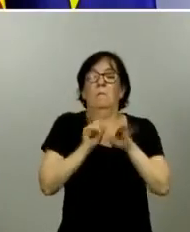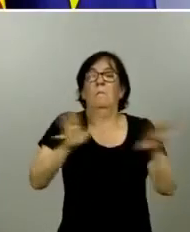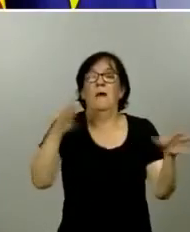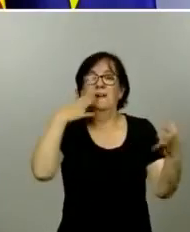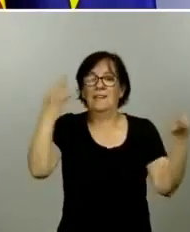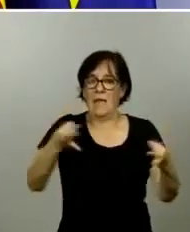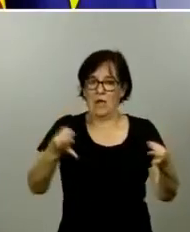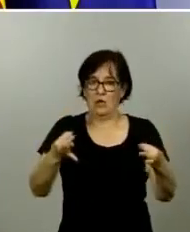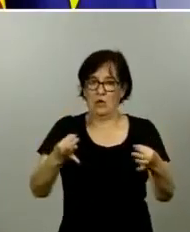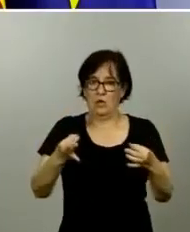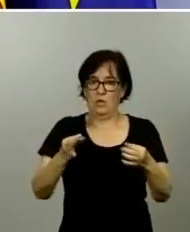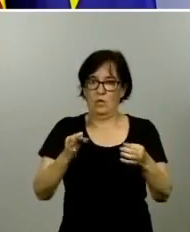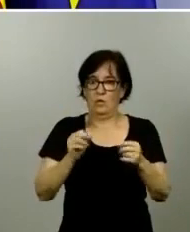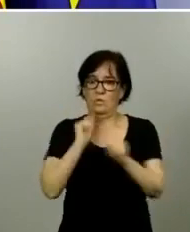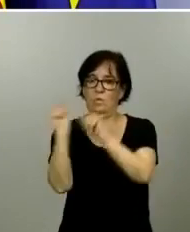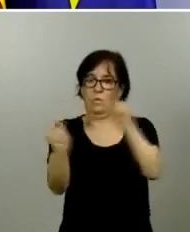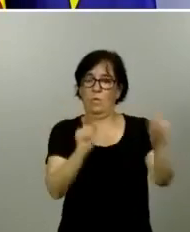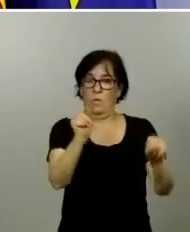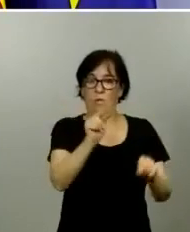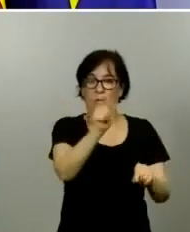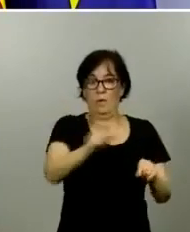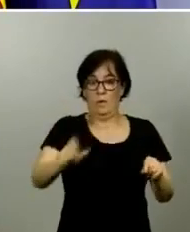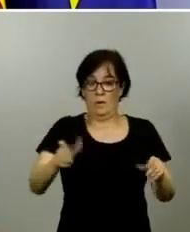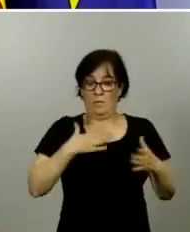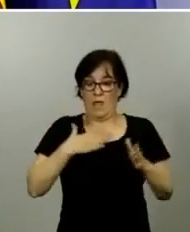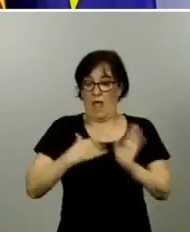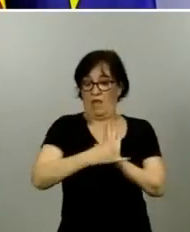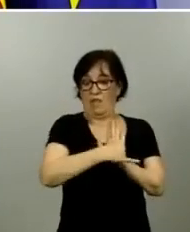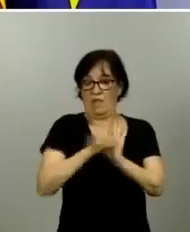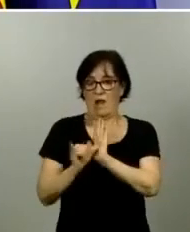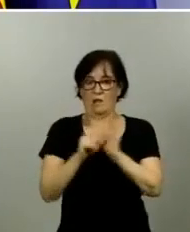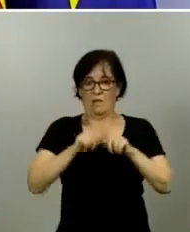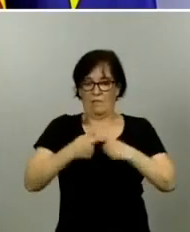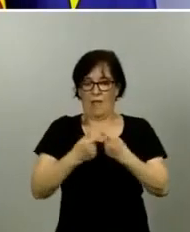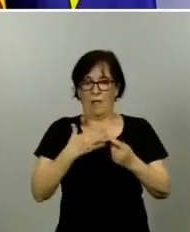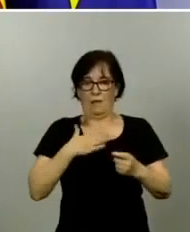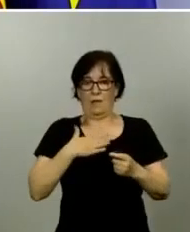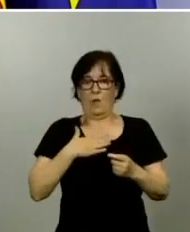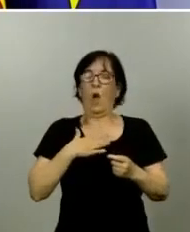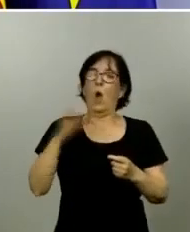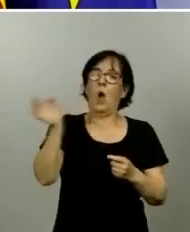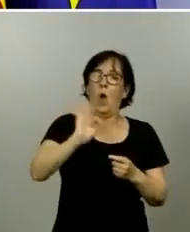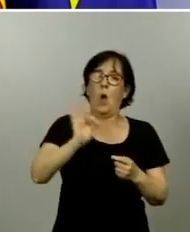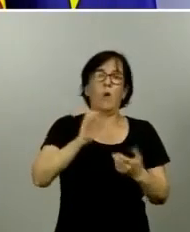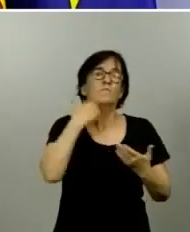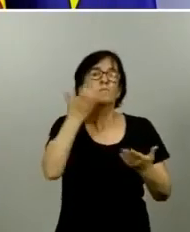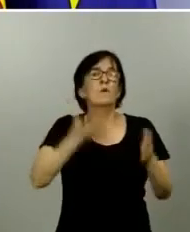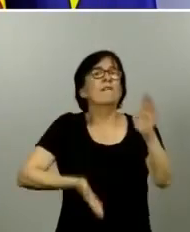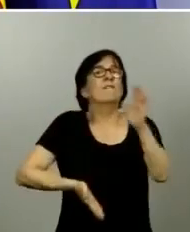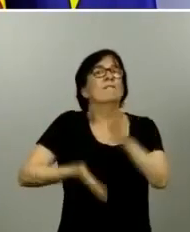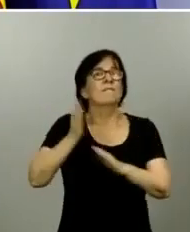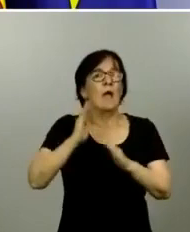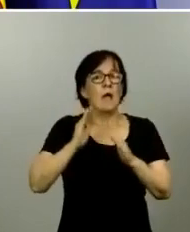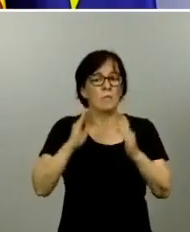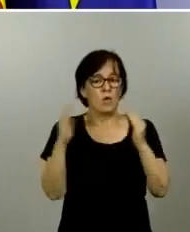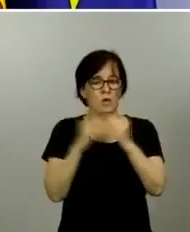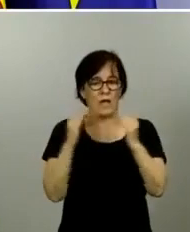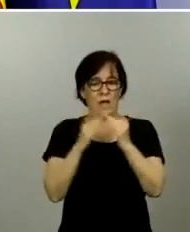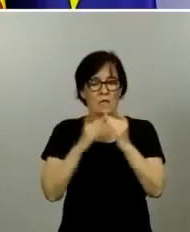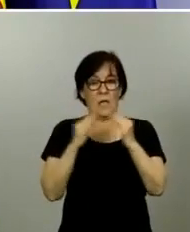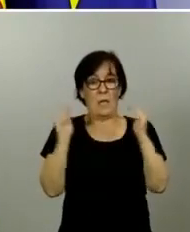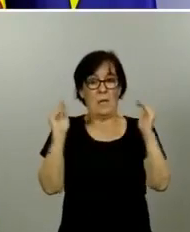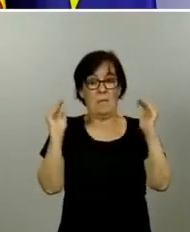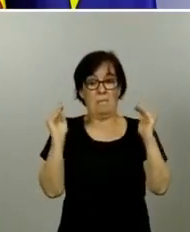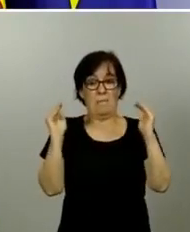para nuestros allegados en nuestro entorno familiar como cuando salgamos de casa a medida que se disminuyen las